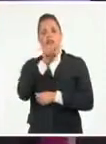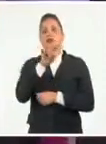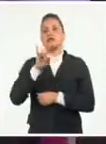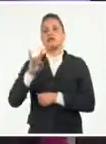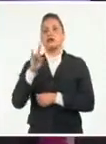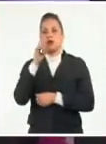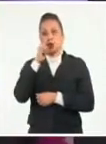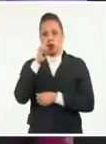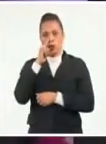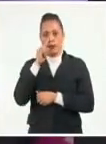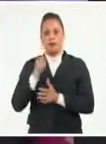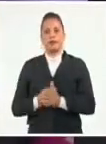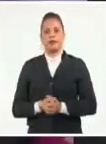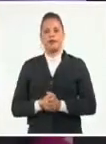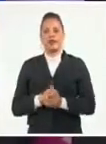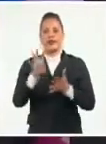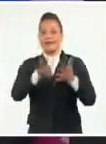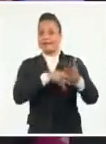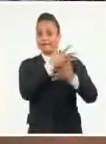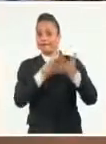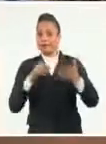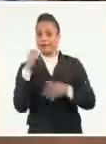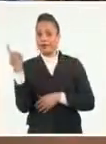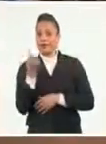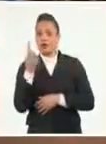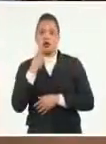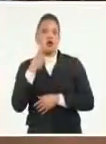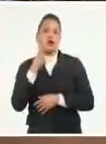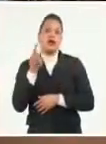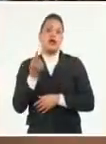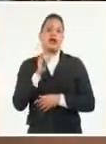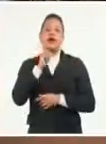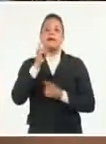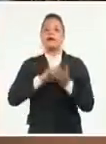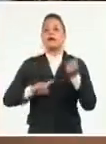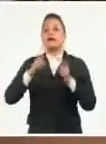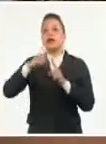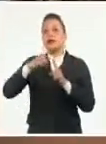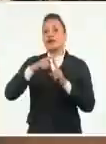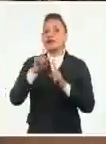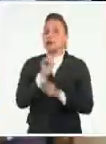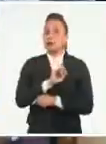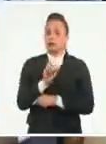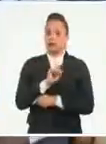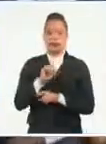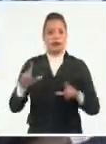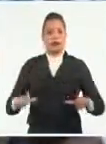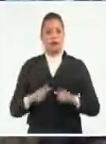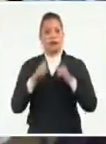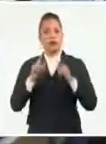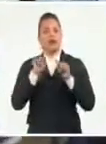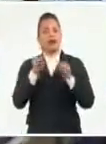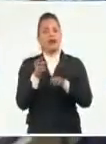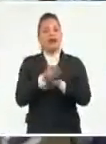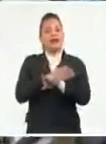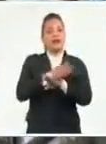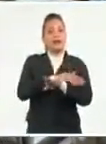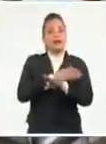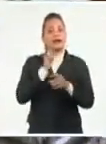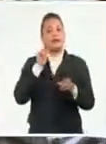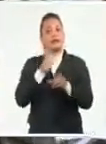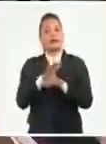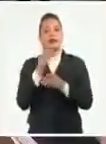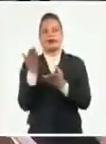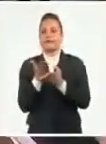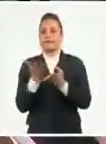Este cronograma nacional no se cumplirá en la provincia de Las Tunas, donde hubo retrasos en las actividades presenciales. Tampoco